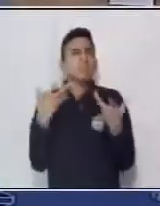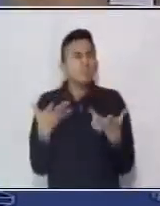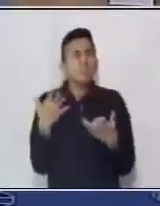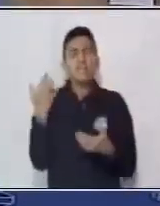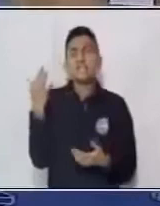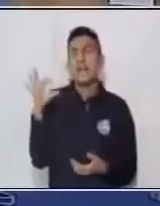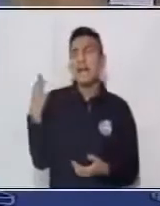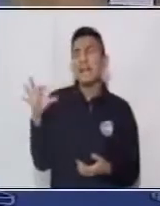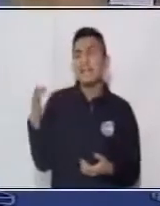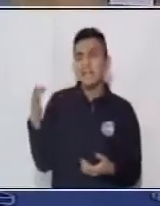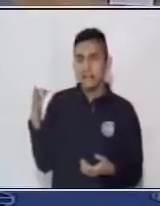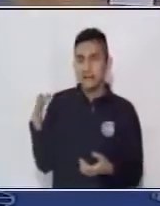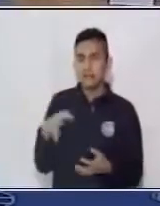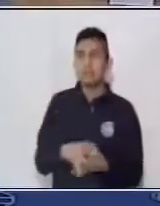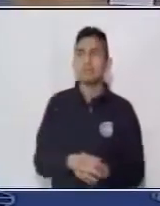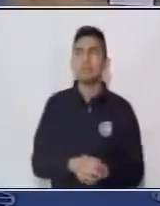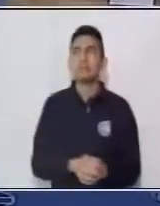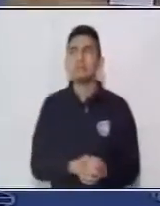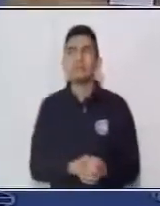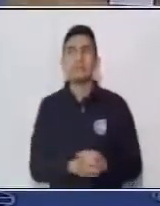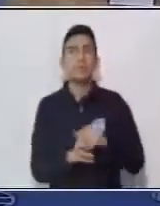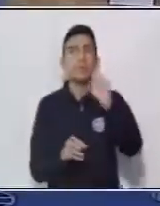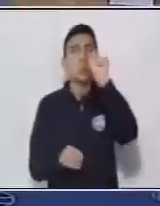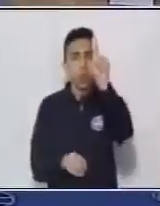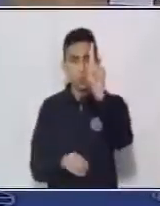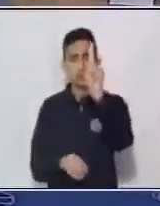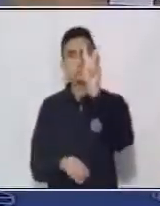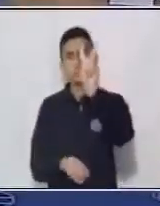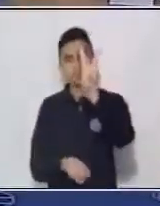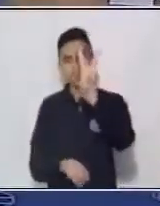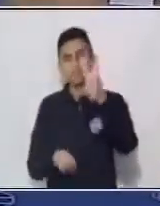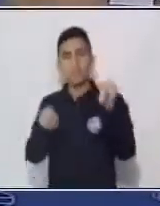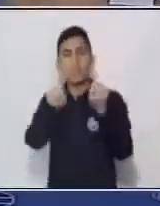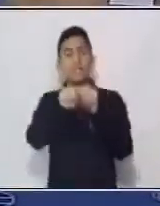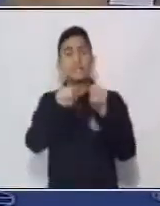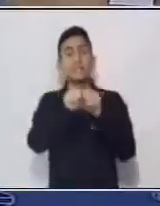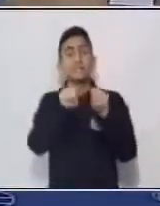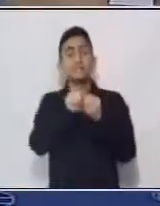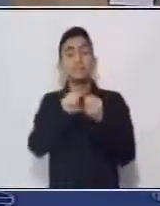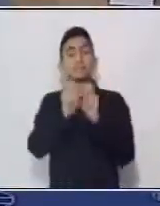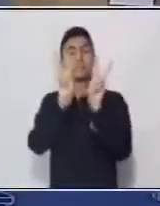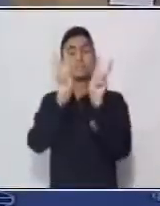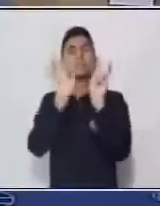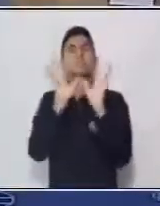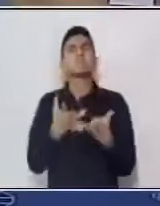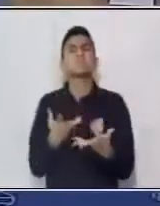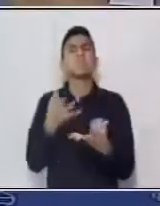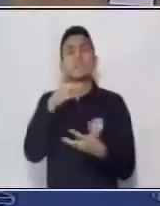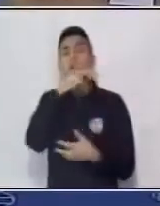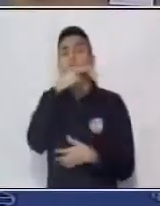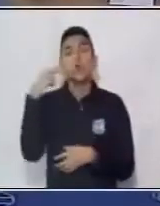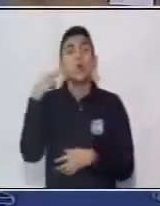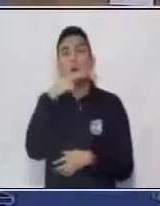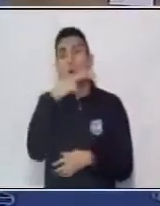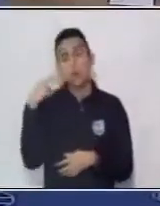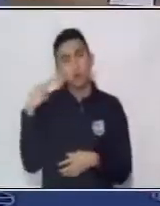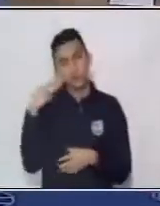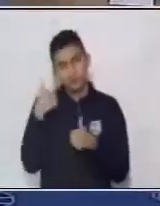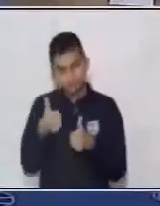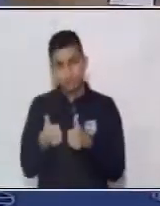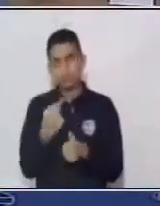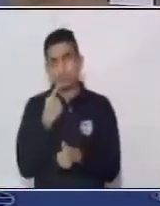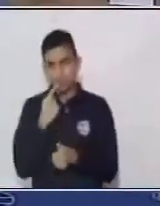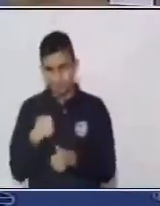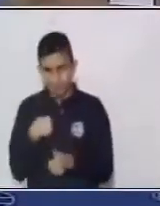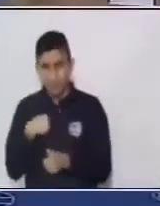celeste. Y uno y dos zapatos de color rojo. Dime,